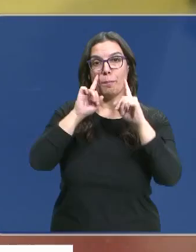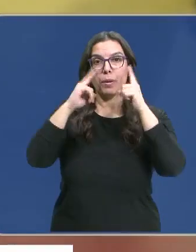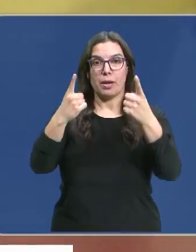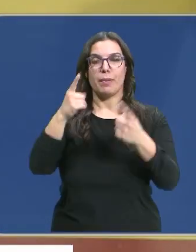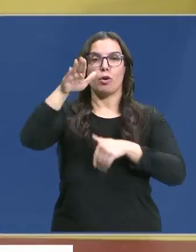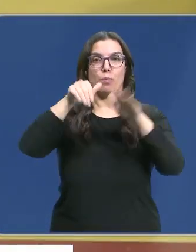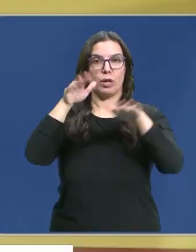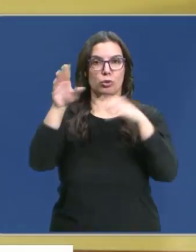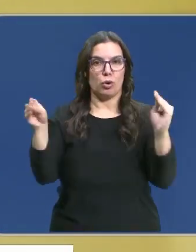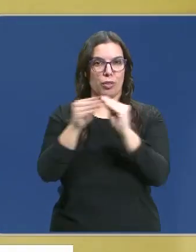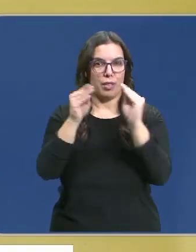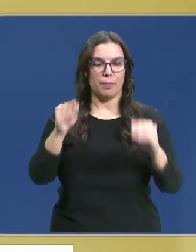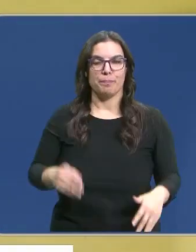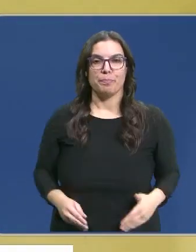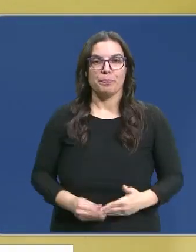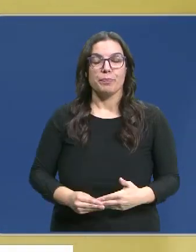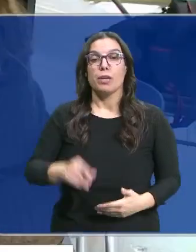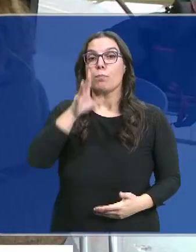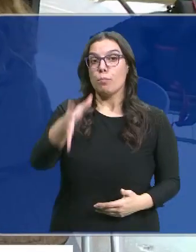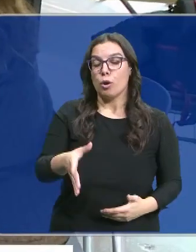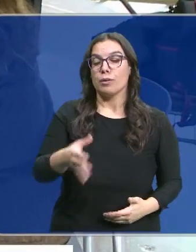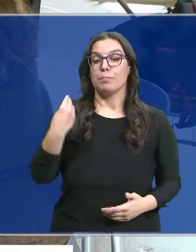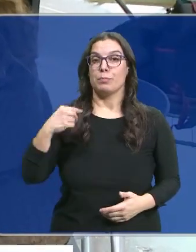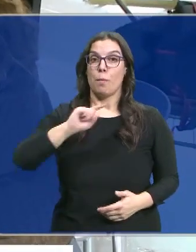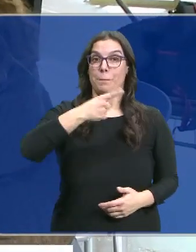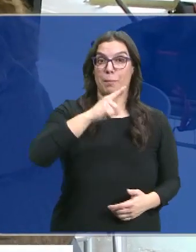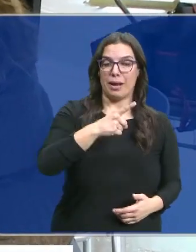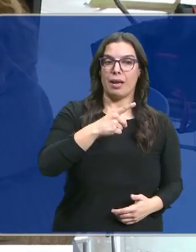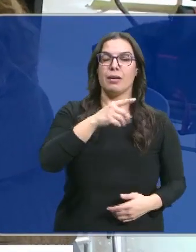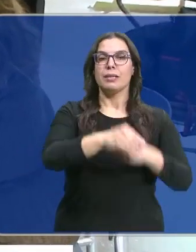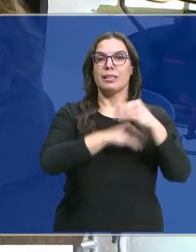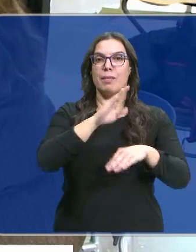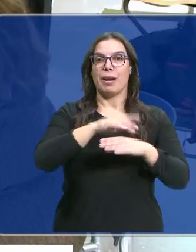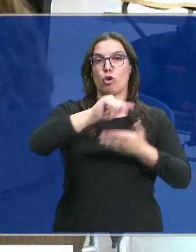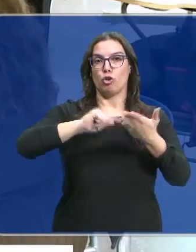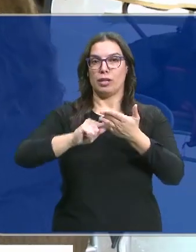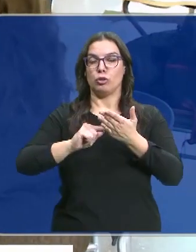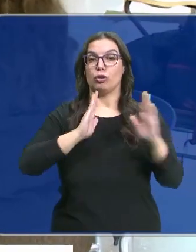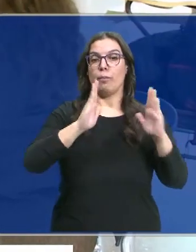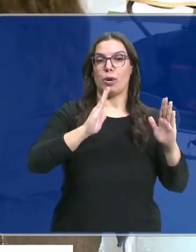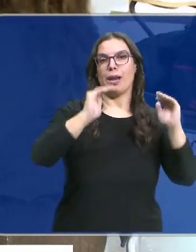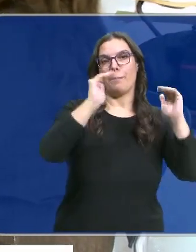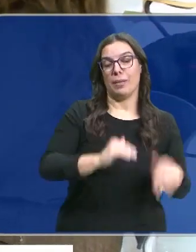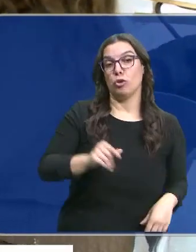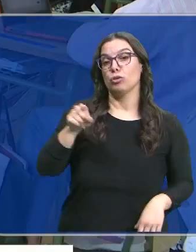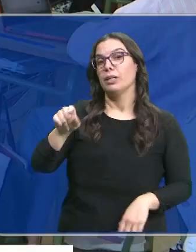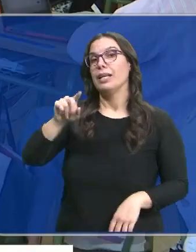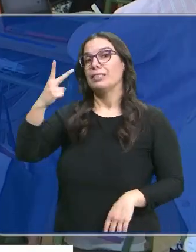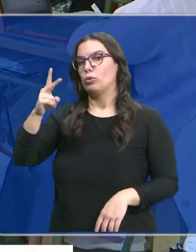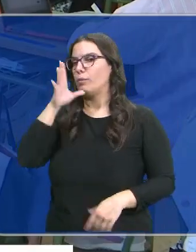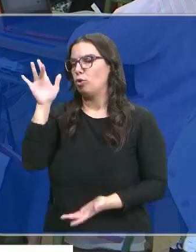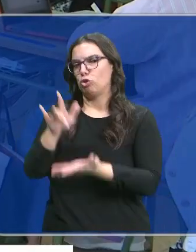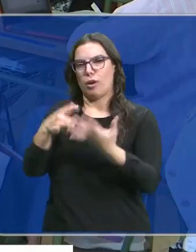que ambas convocatorias coinciden en un mismo año. Sucede porque las de primaria se hacen para reducir la temporalidad y las de secundaria por el sistema